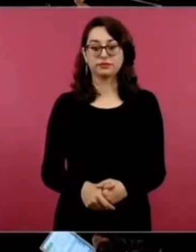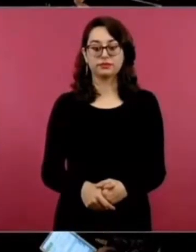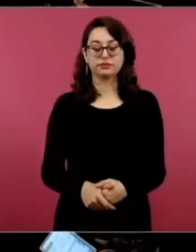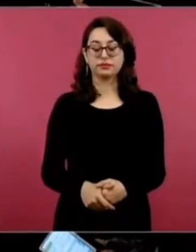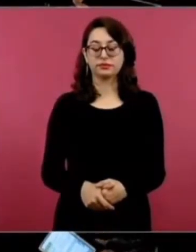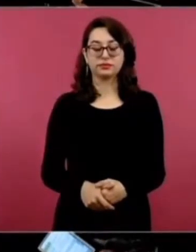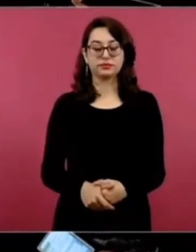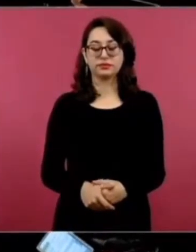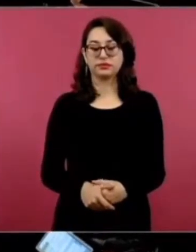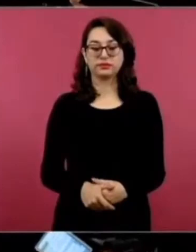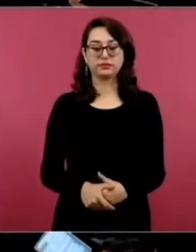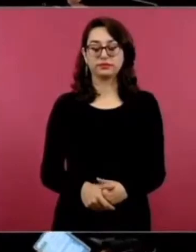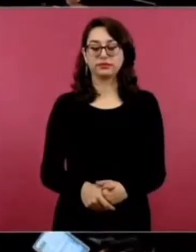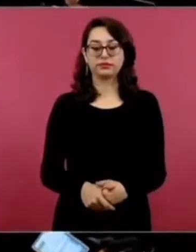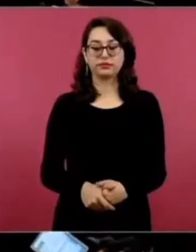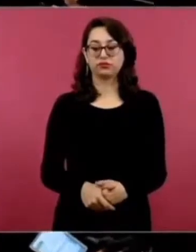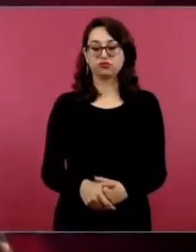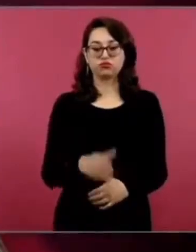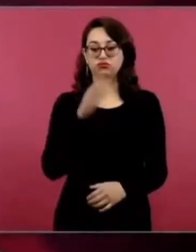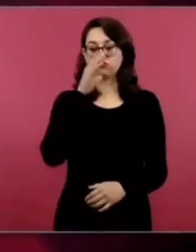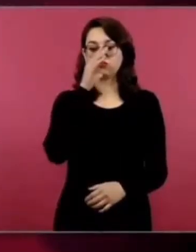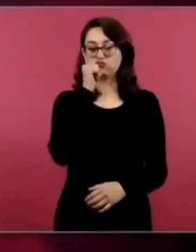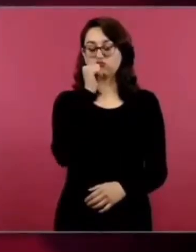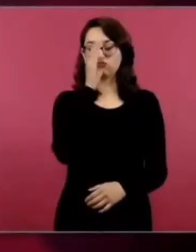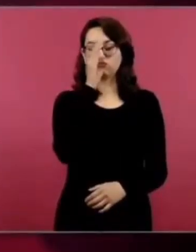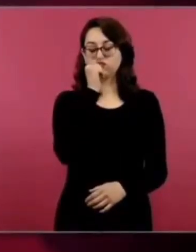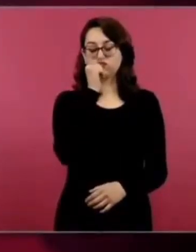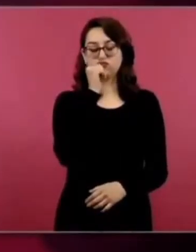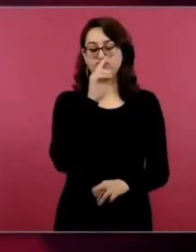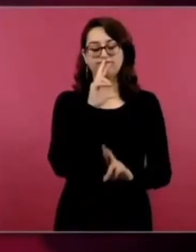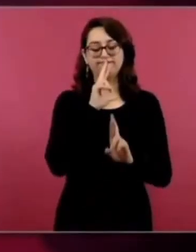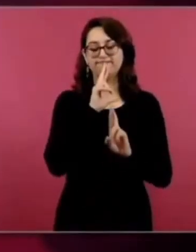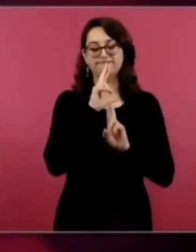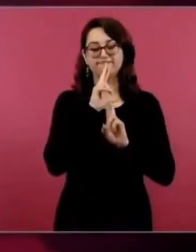yo, este, entrar en esa polémica.